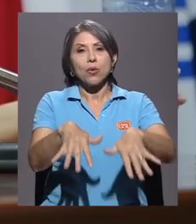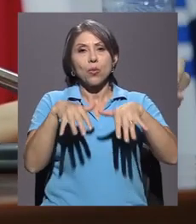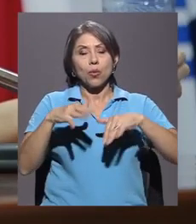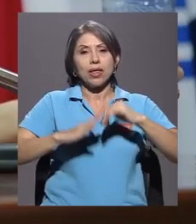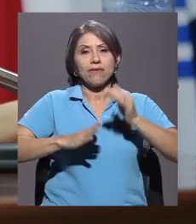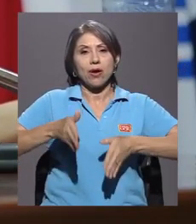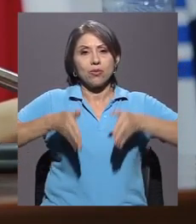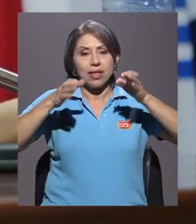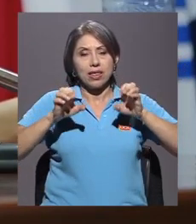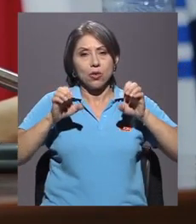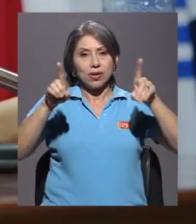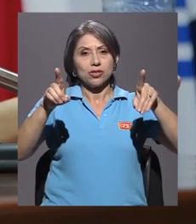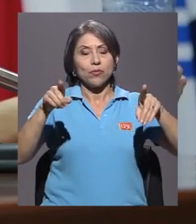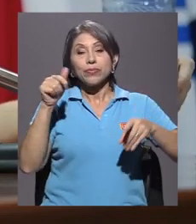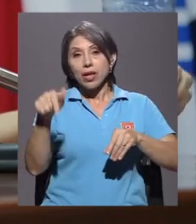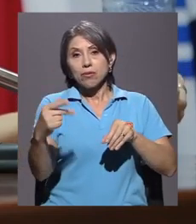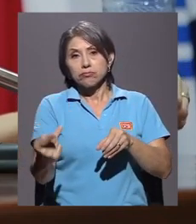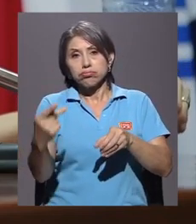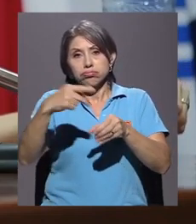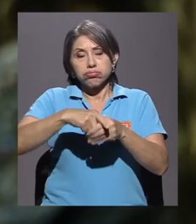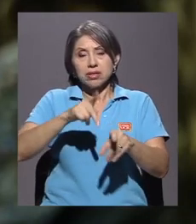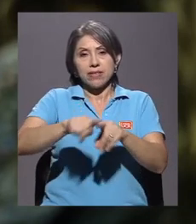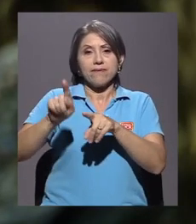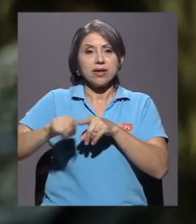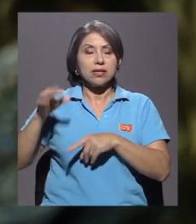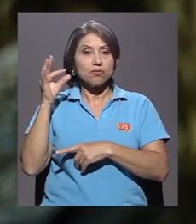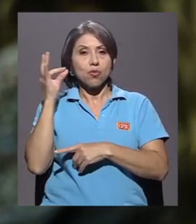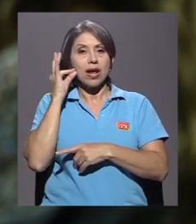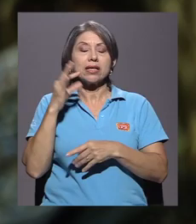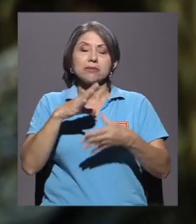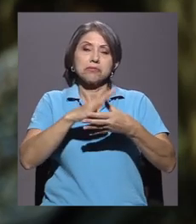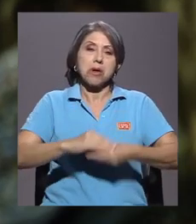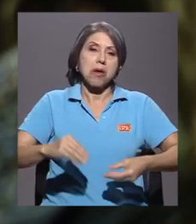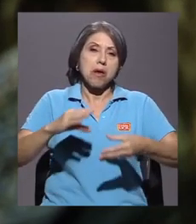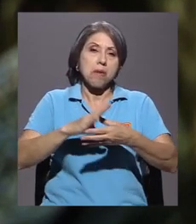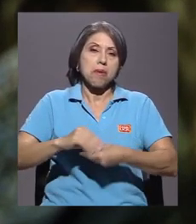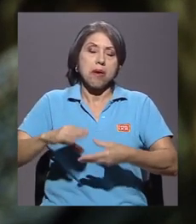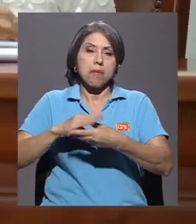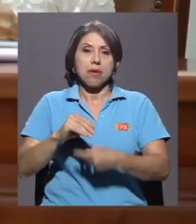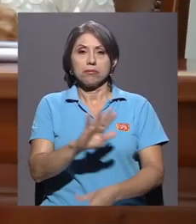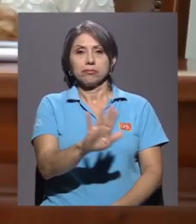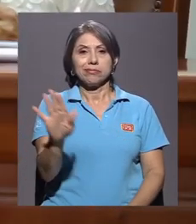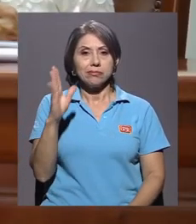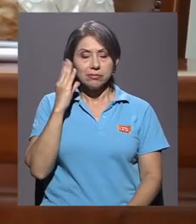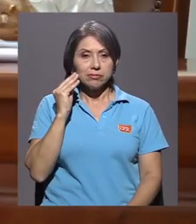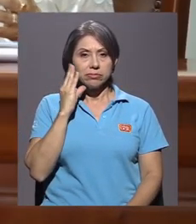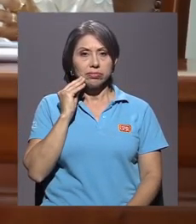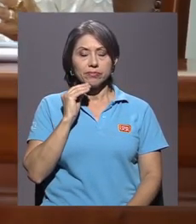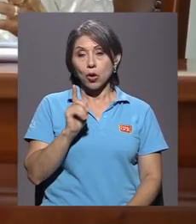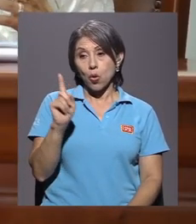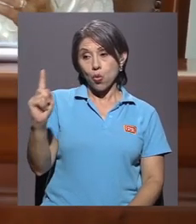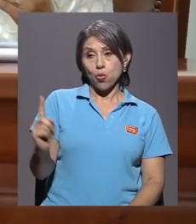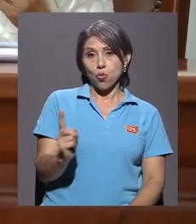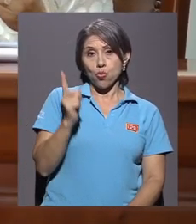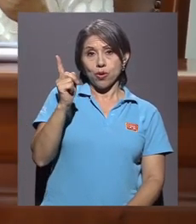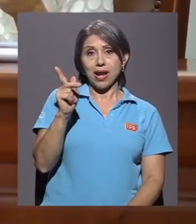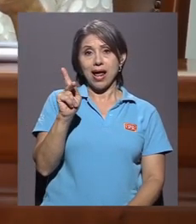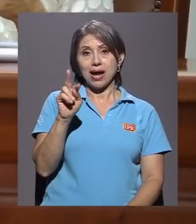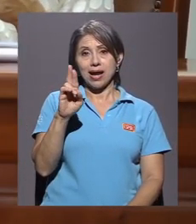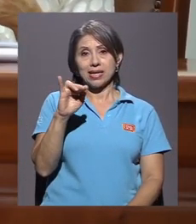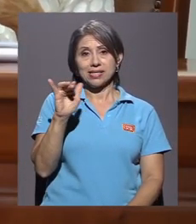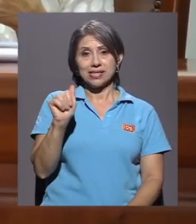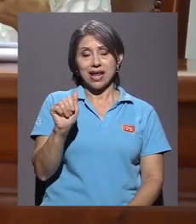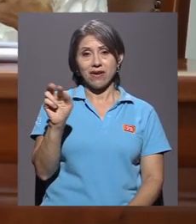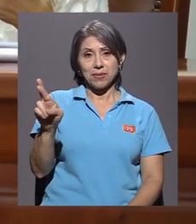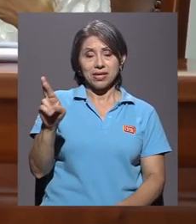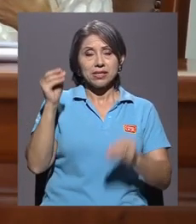Facultad de Educación y en ella participaron diferentes mujeres que contaron sus experiencias. Una de ellas fue Crisia Ramírez,